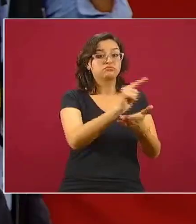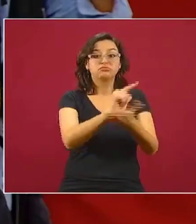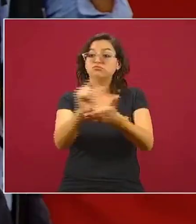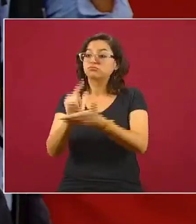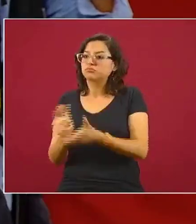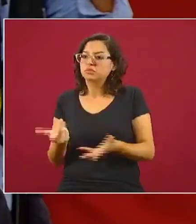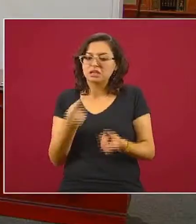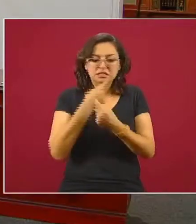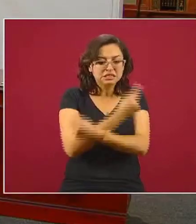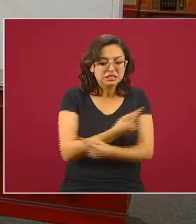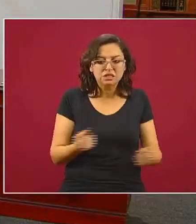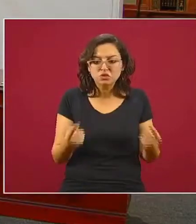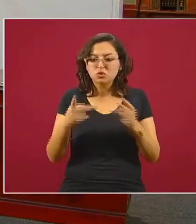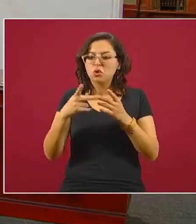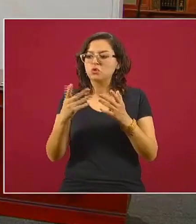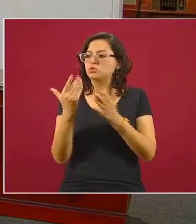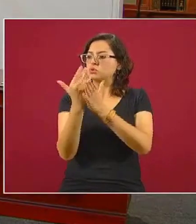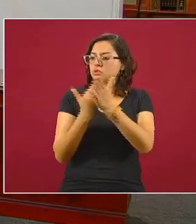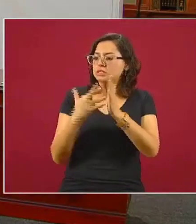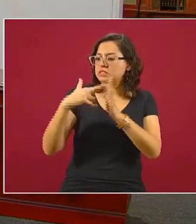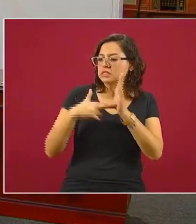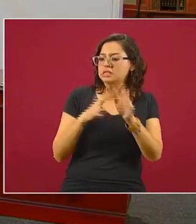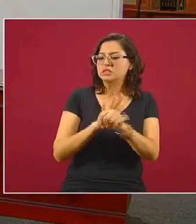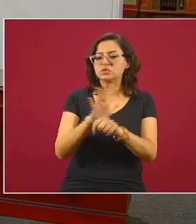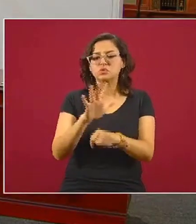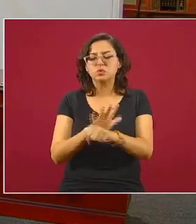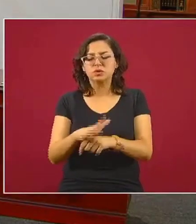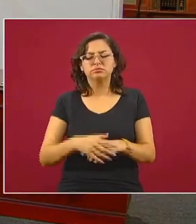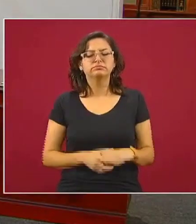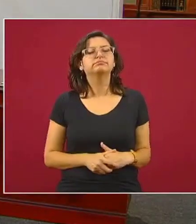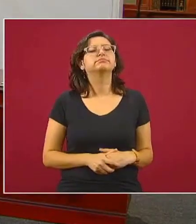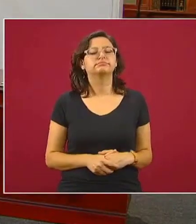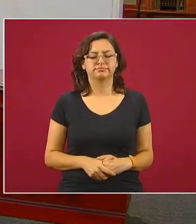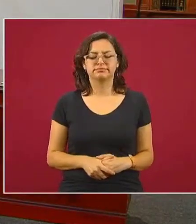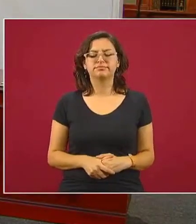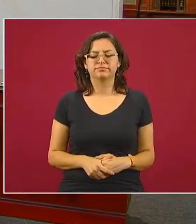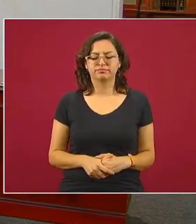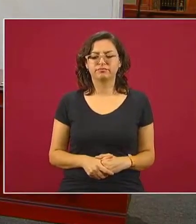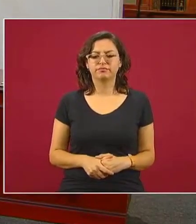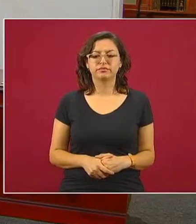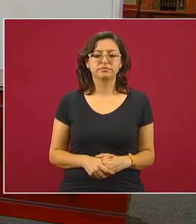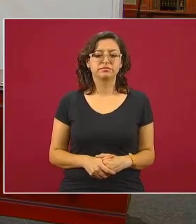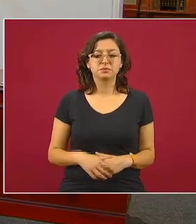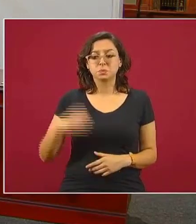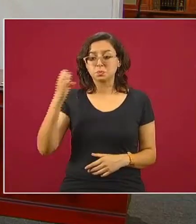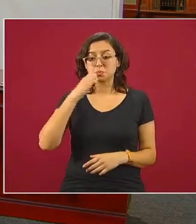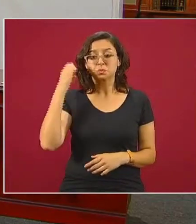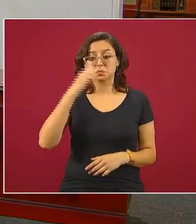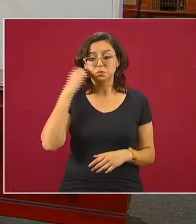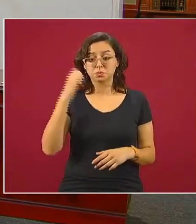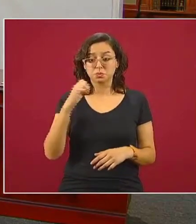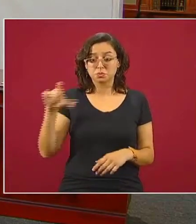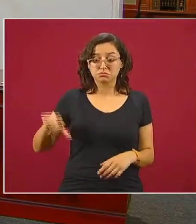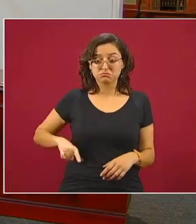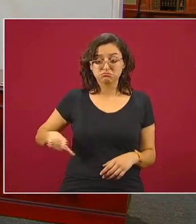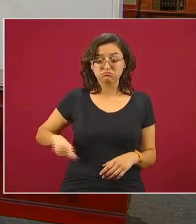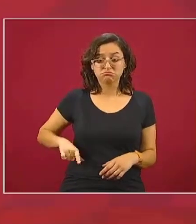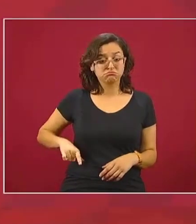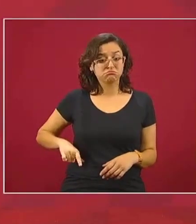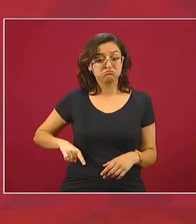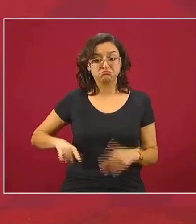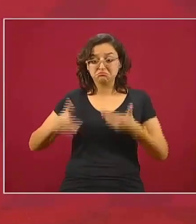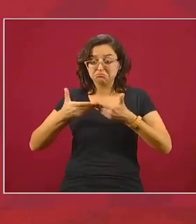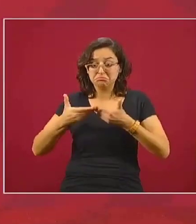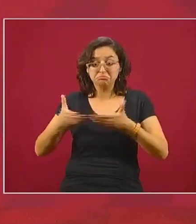por favor muchas gracias con todo gusto la escuela pública es gratuita entonces el